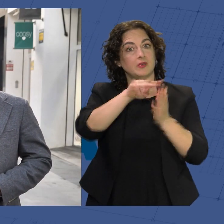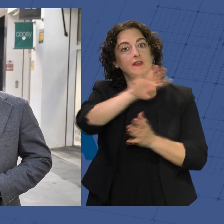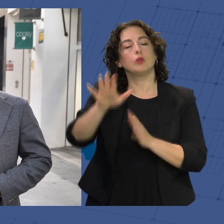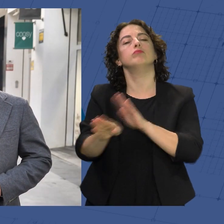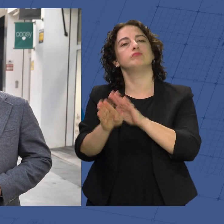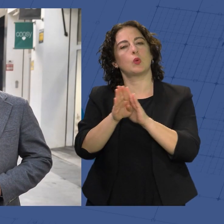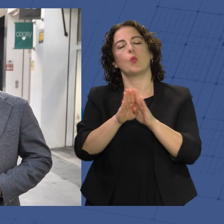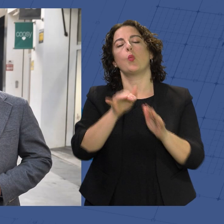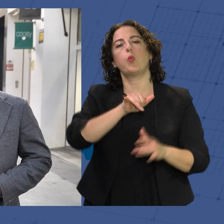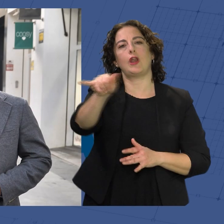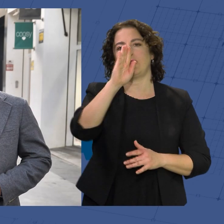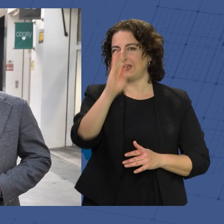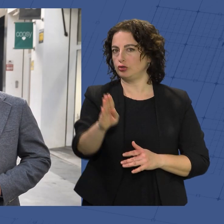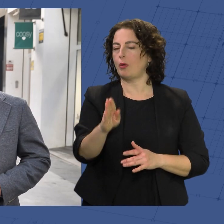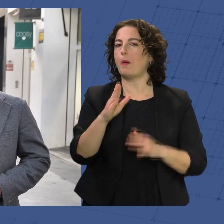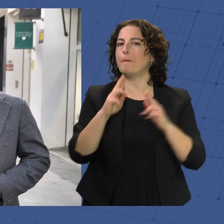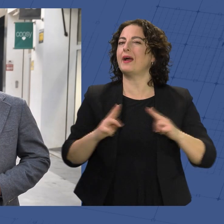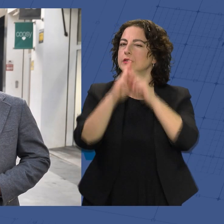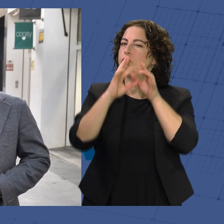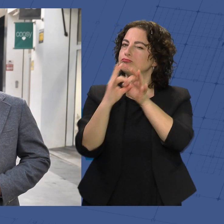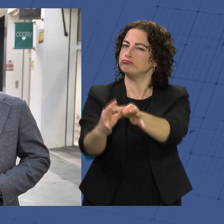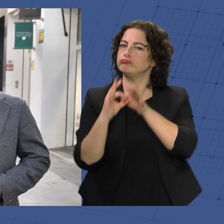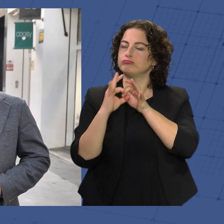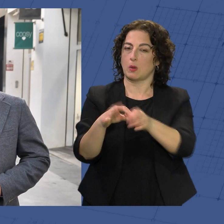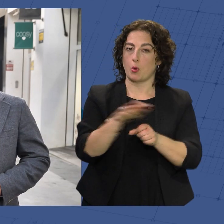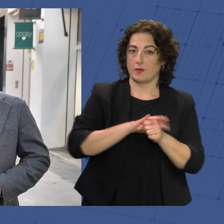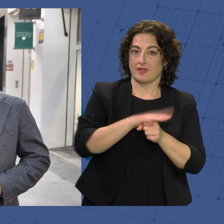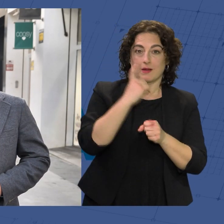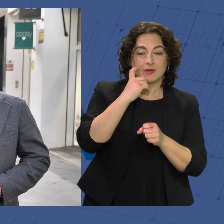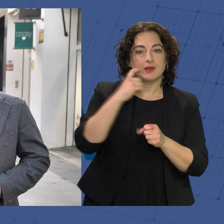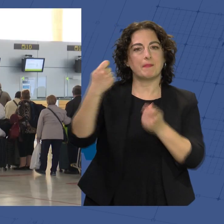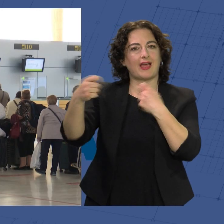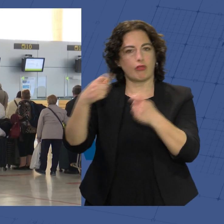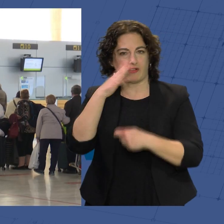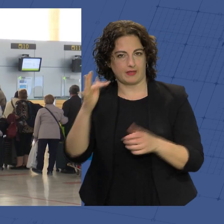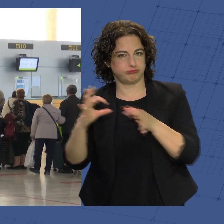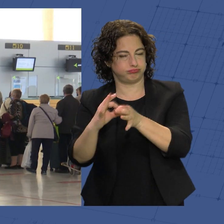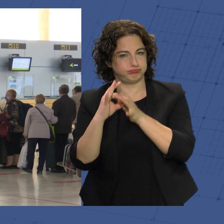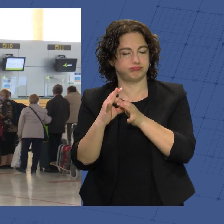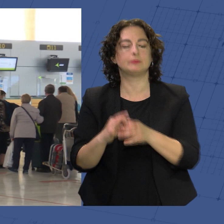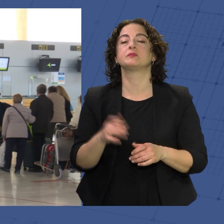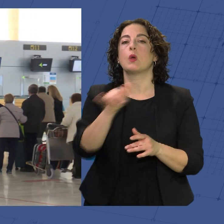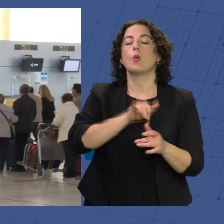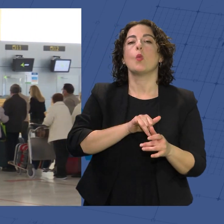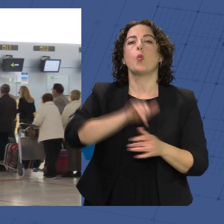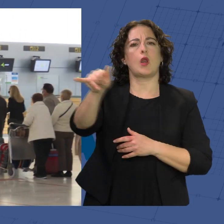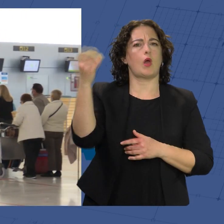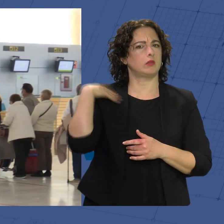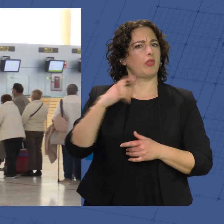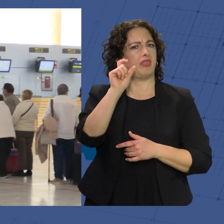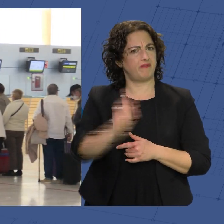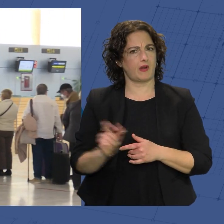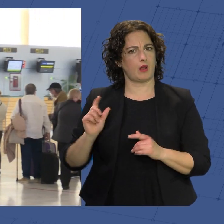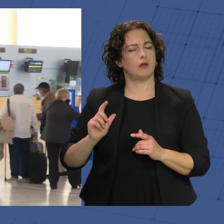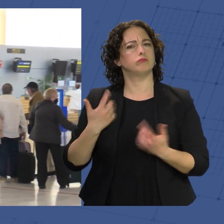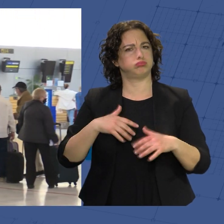con París, lo que consolida los lazos de nuestra provincia con el mercado francés. Este vuelo ha ofrecido unas excelentes cifras en el año de su estreno,